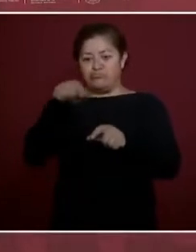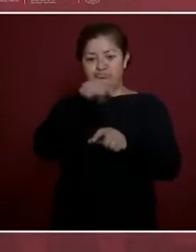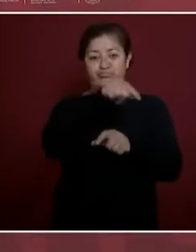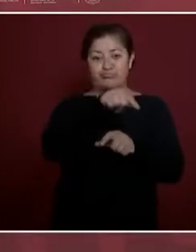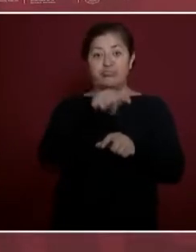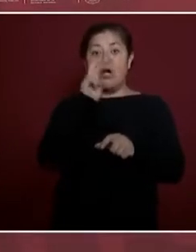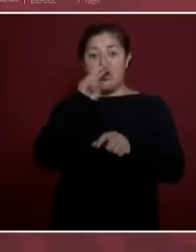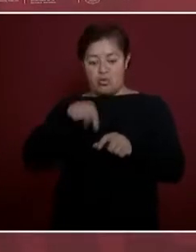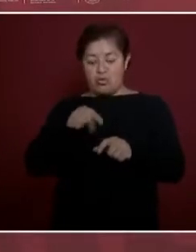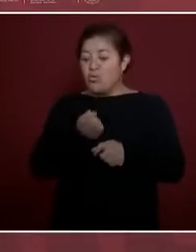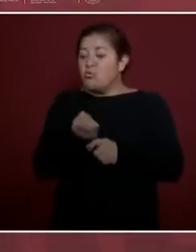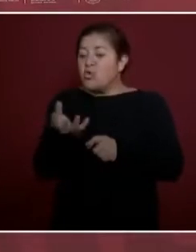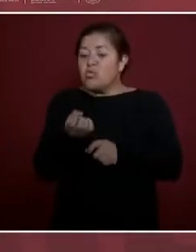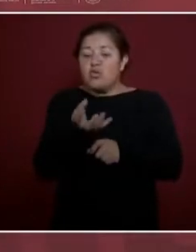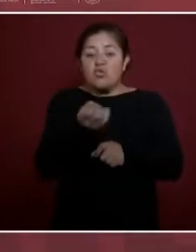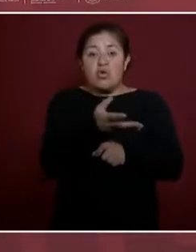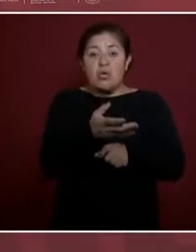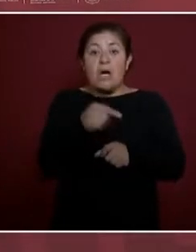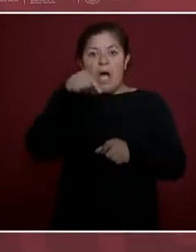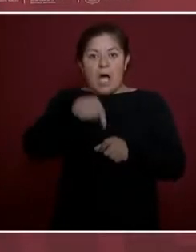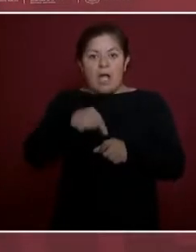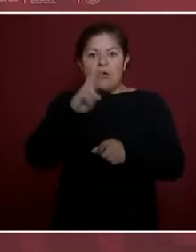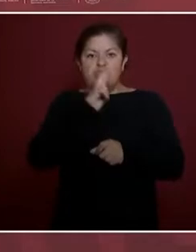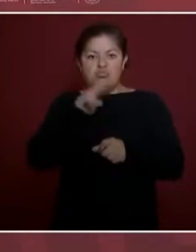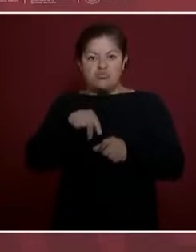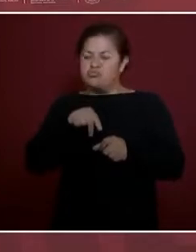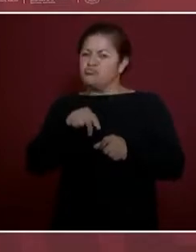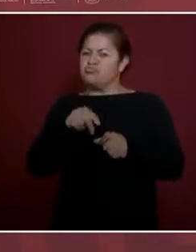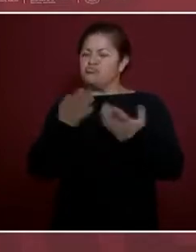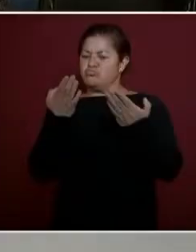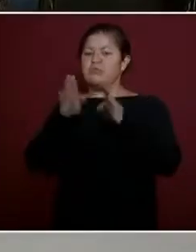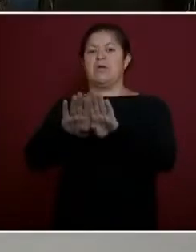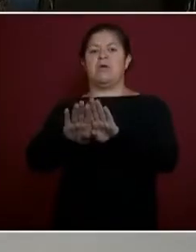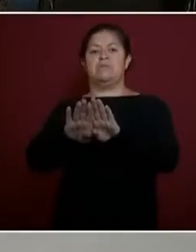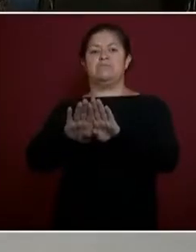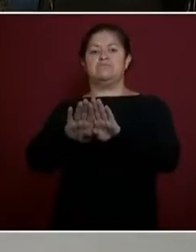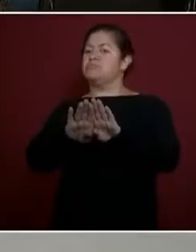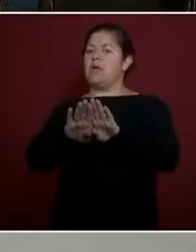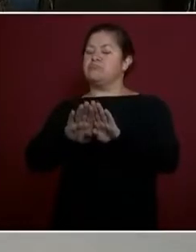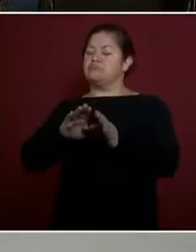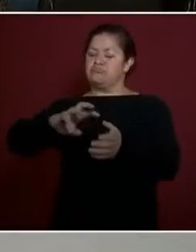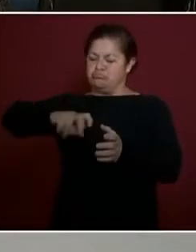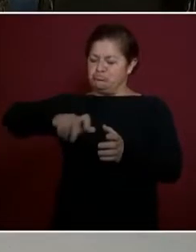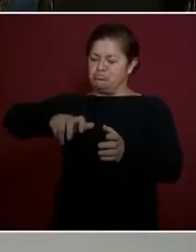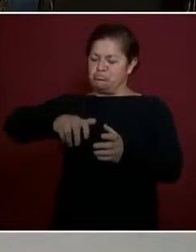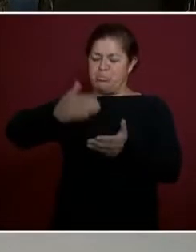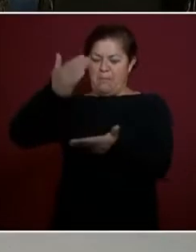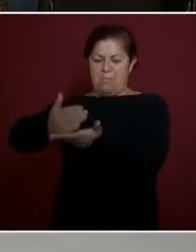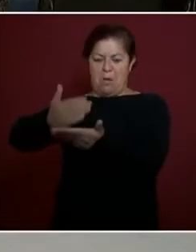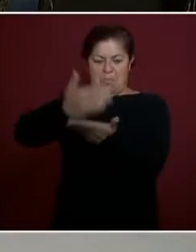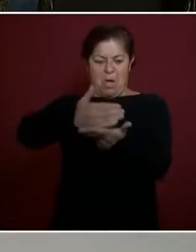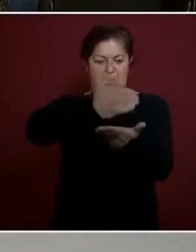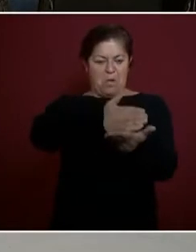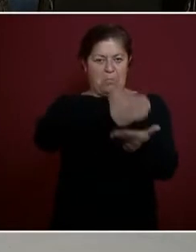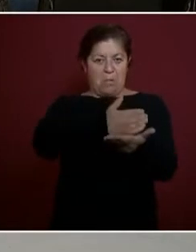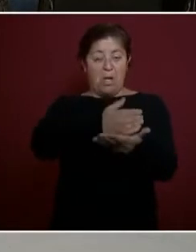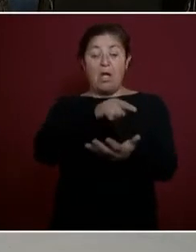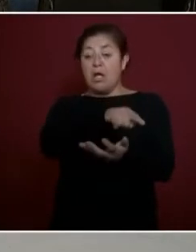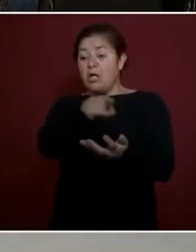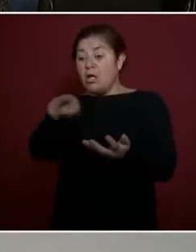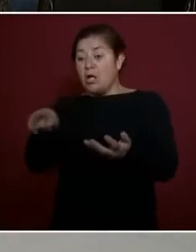cerraron los ductos, los gasoductos